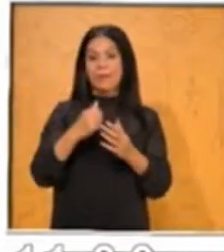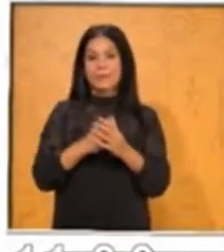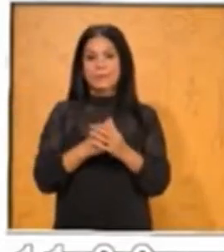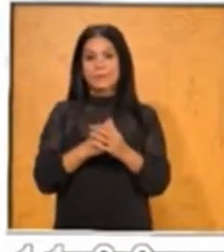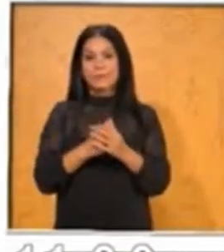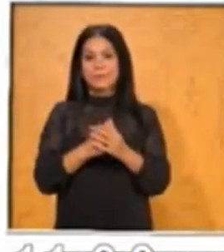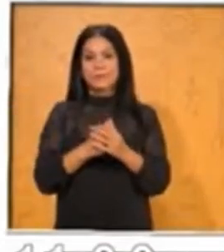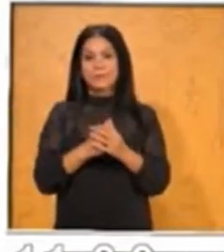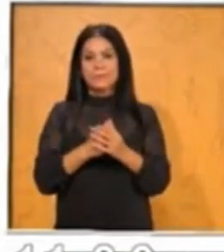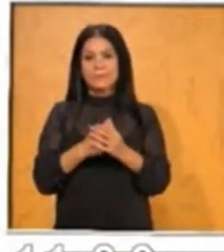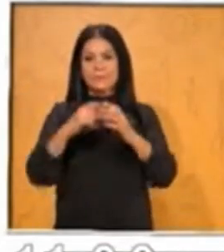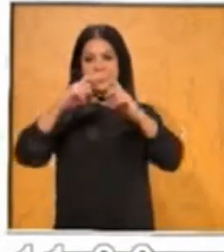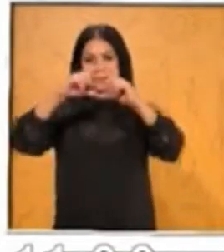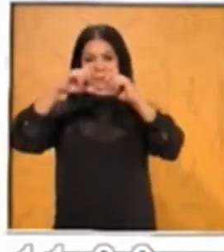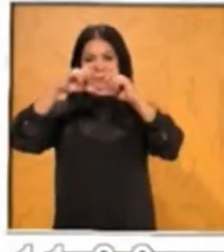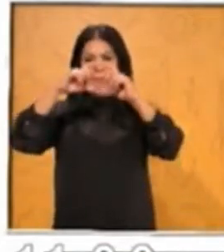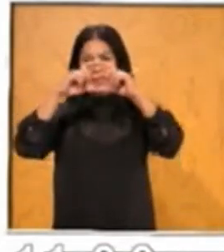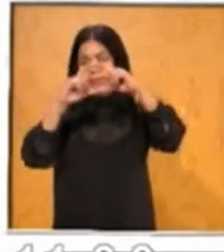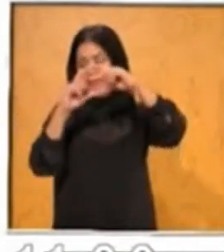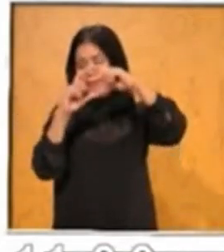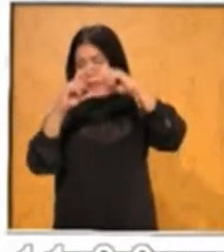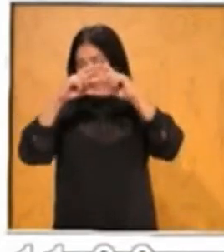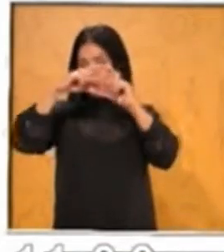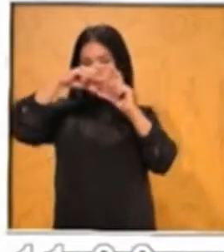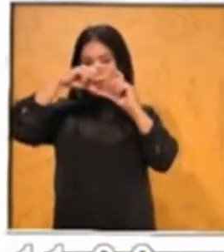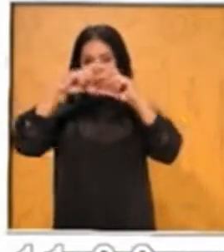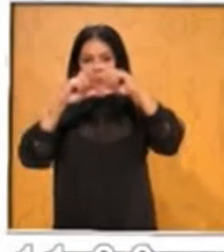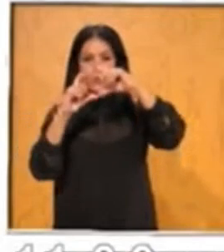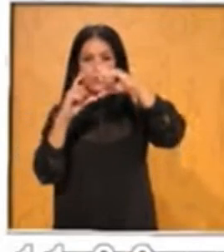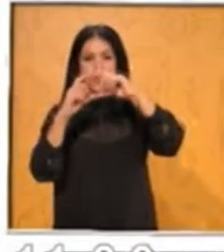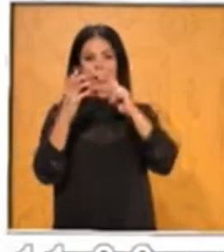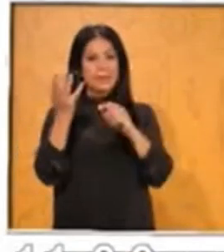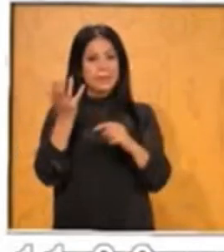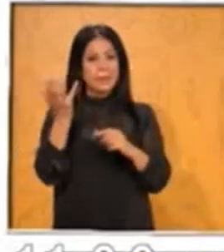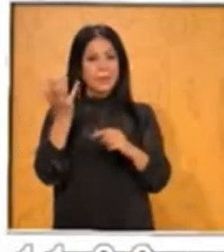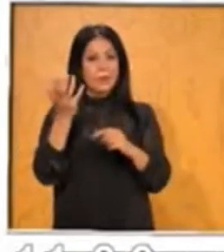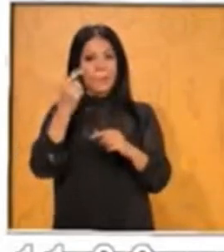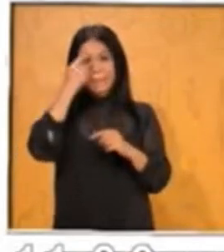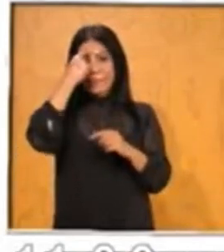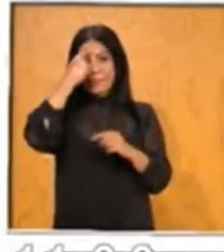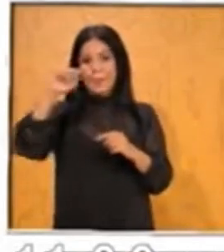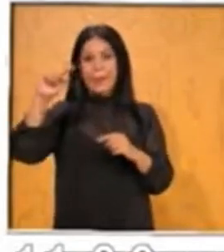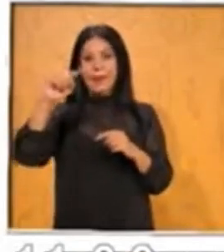nuestro transportador y dibujamos algunos ángulos.